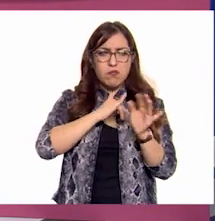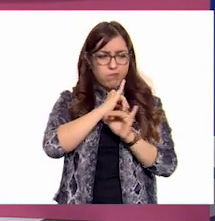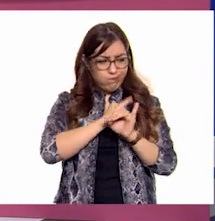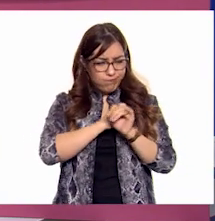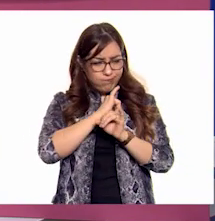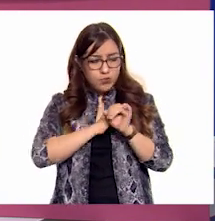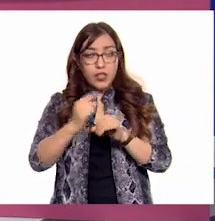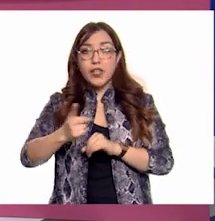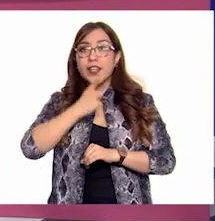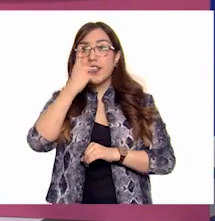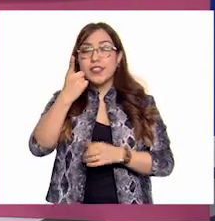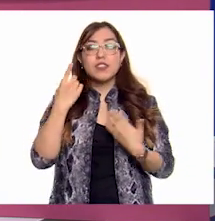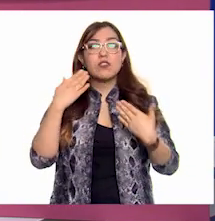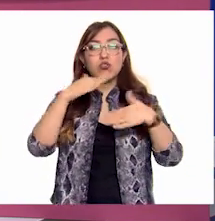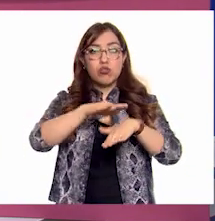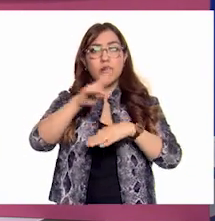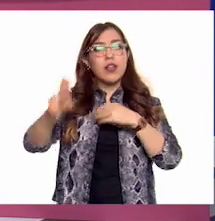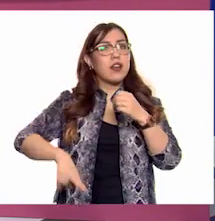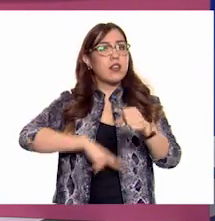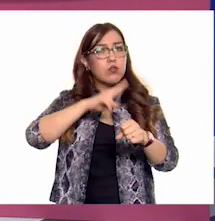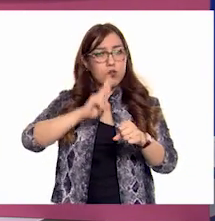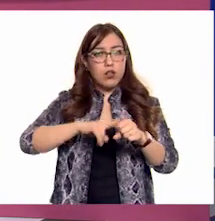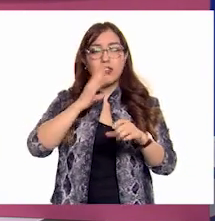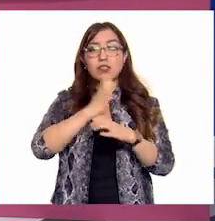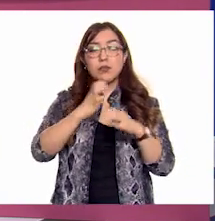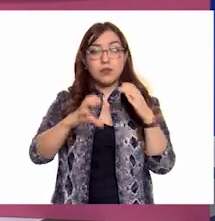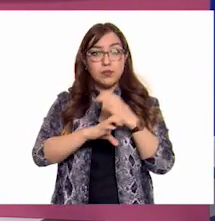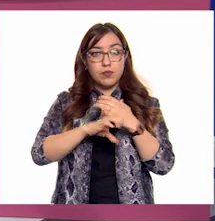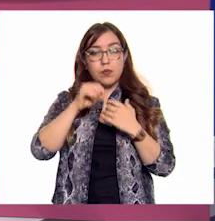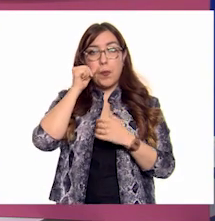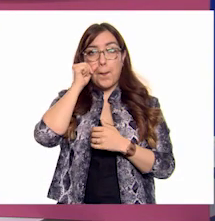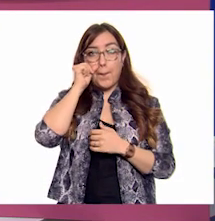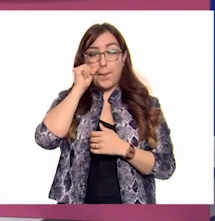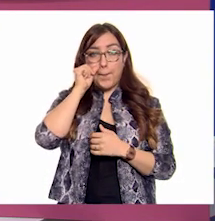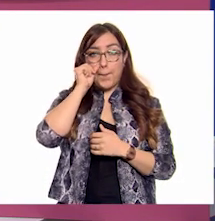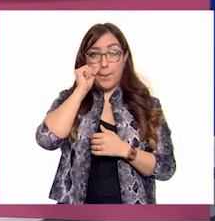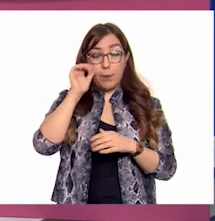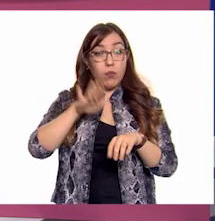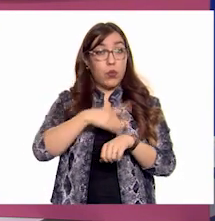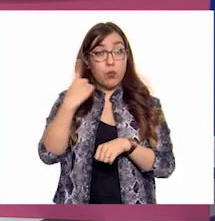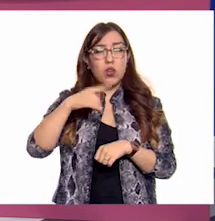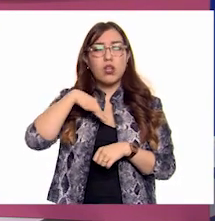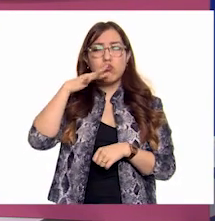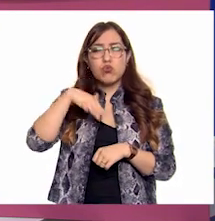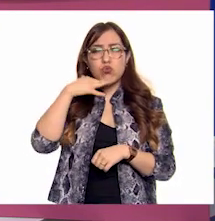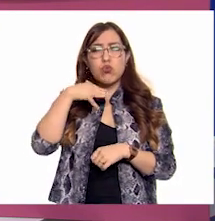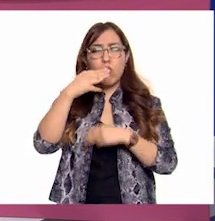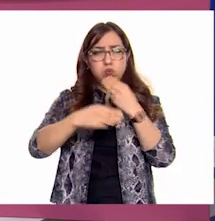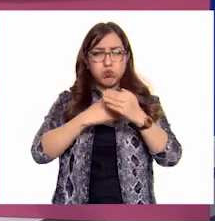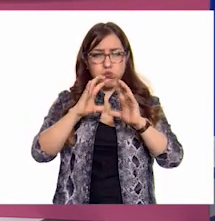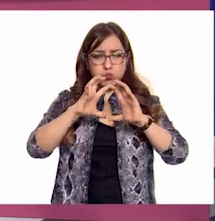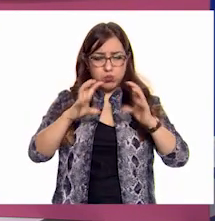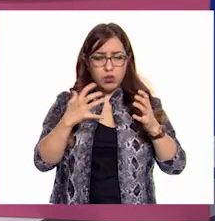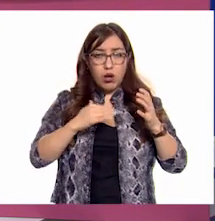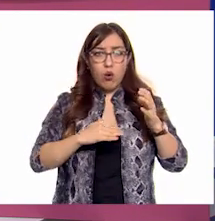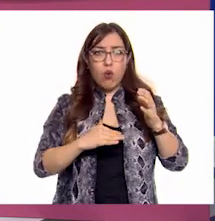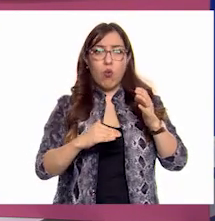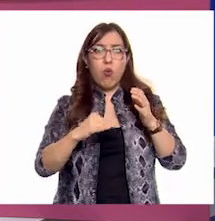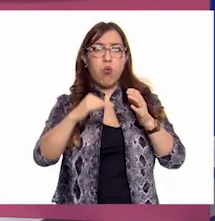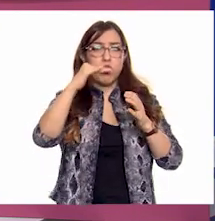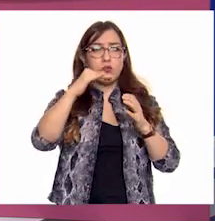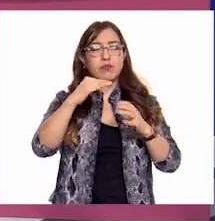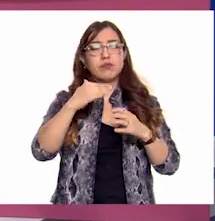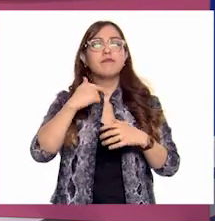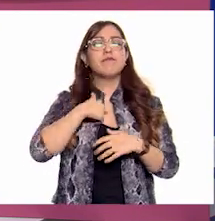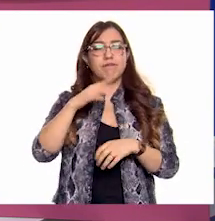impacto ambiental Que tiene la industria en la contaminación acelerada del planeta Y también tengo información importante que compartirles al